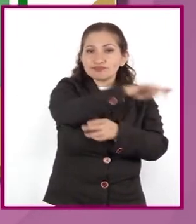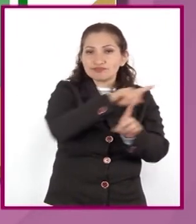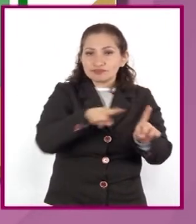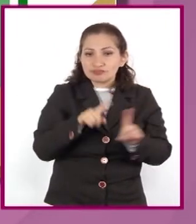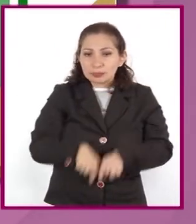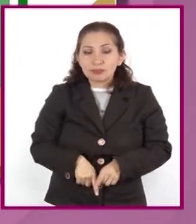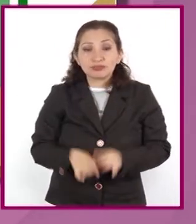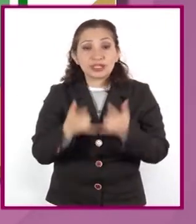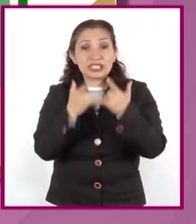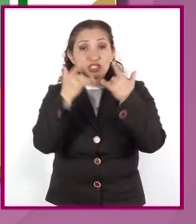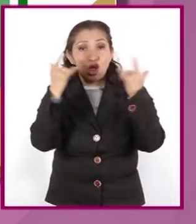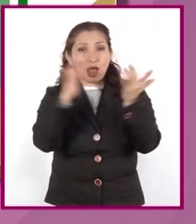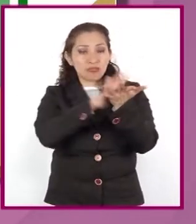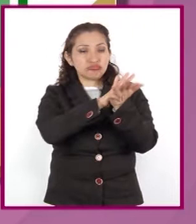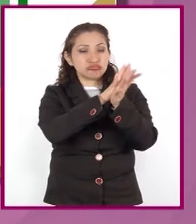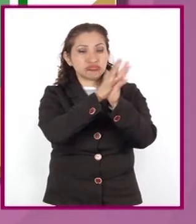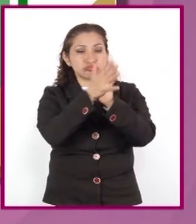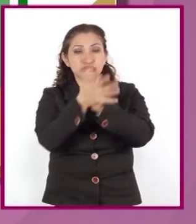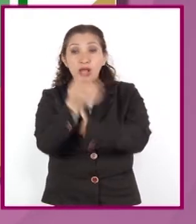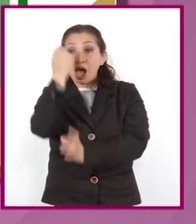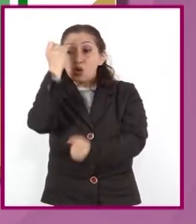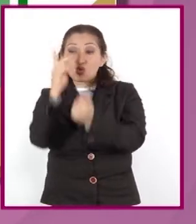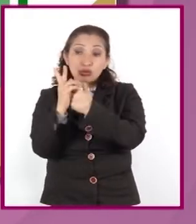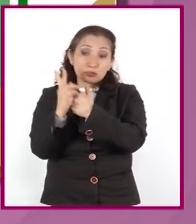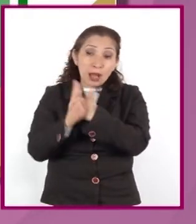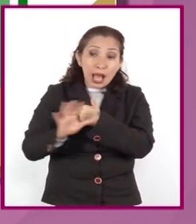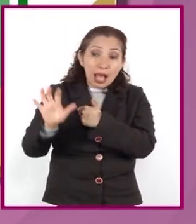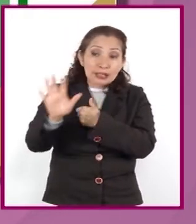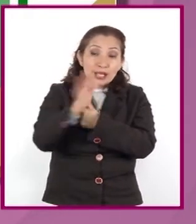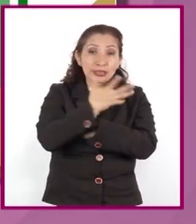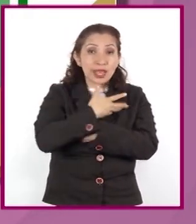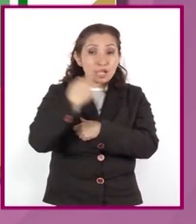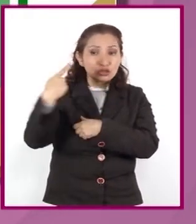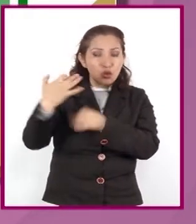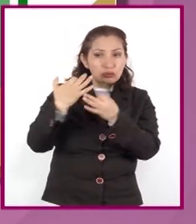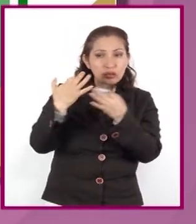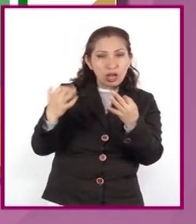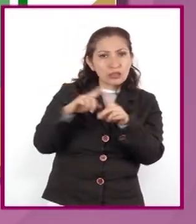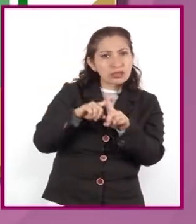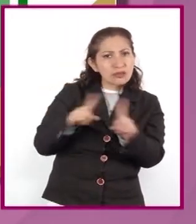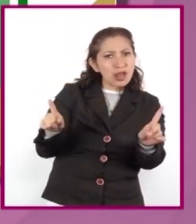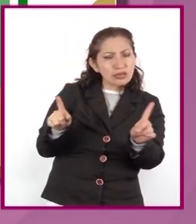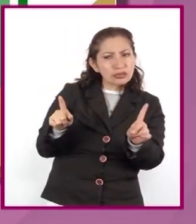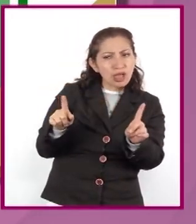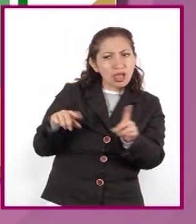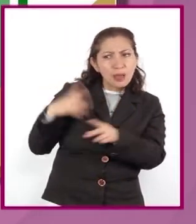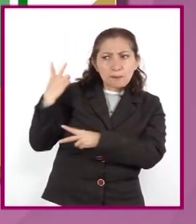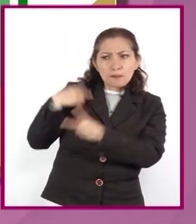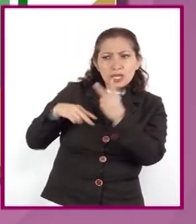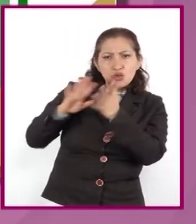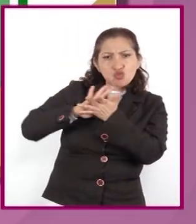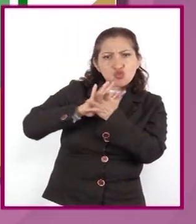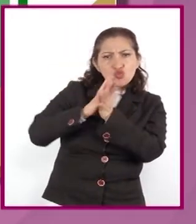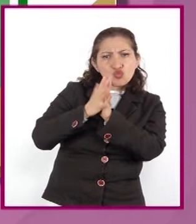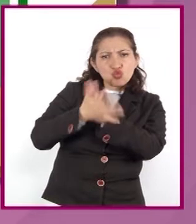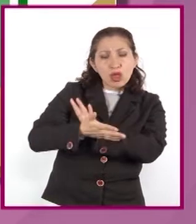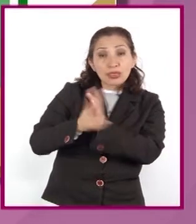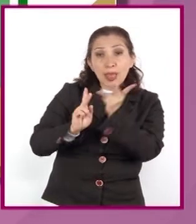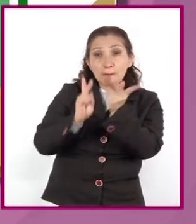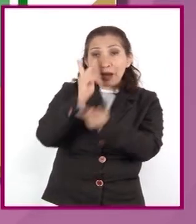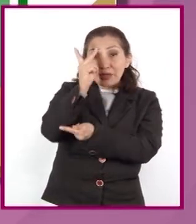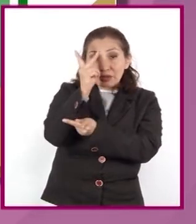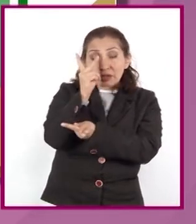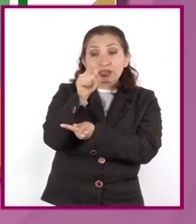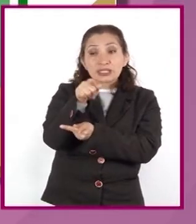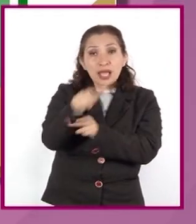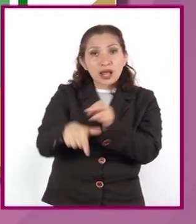Historia evolutiva. Algunos países poseen territorios con distinto origen evolutivo de plantas